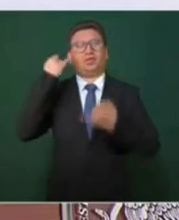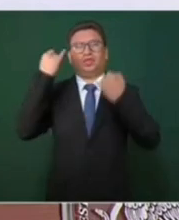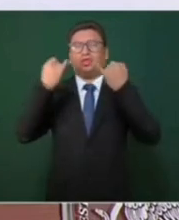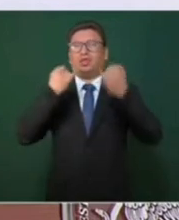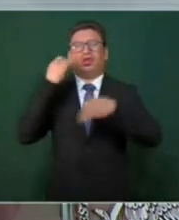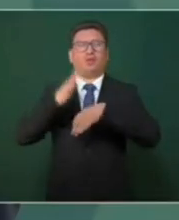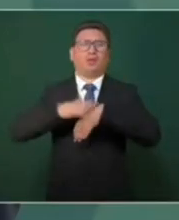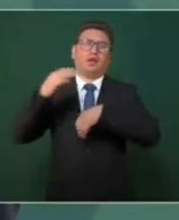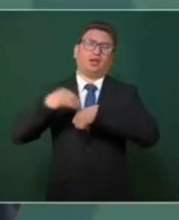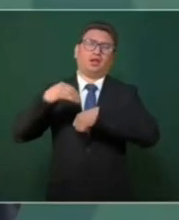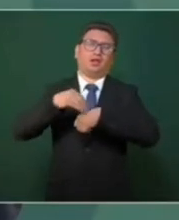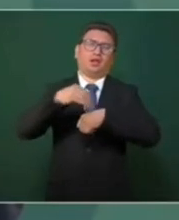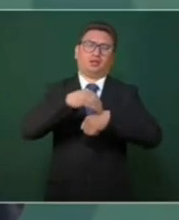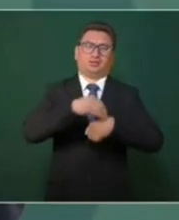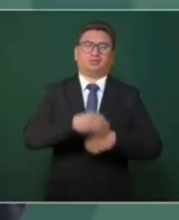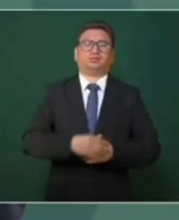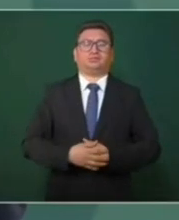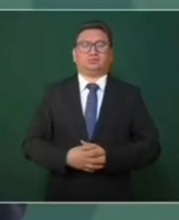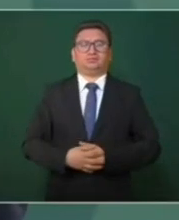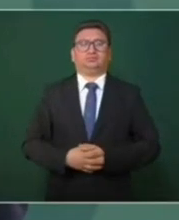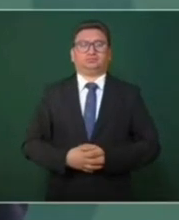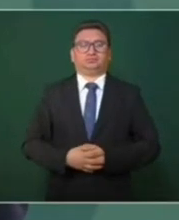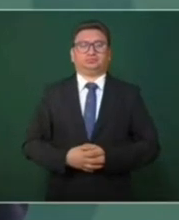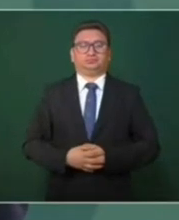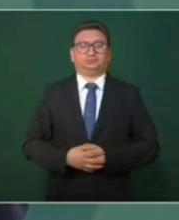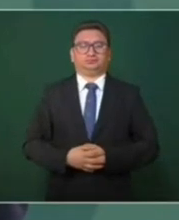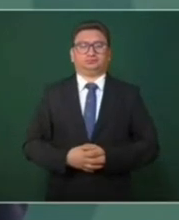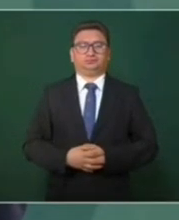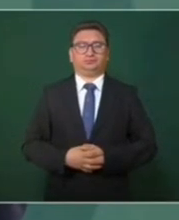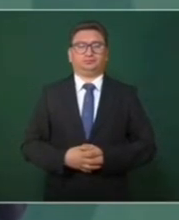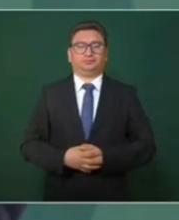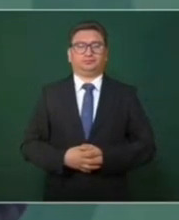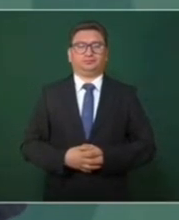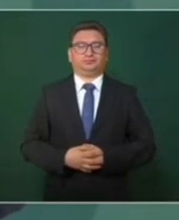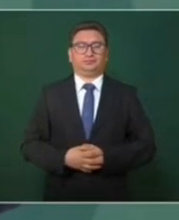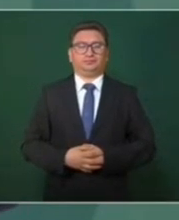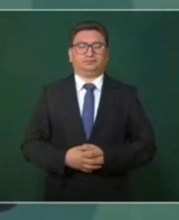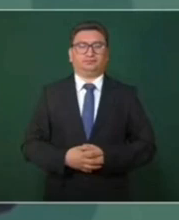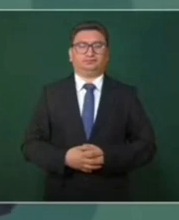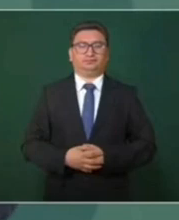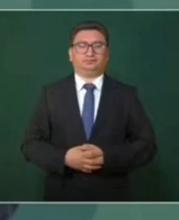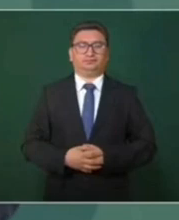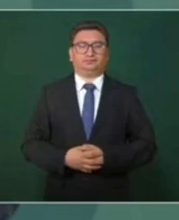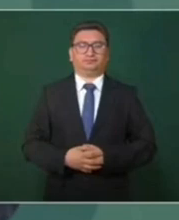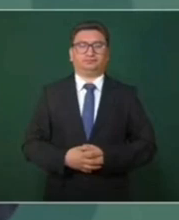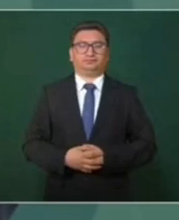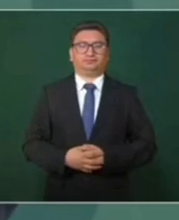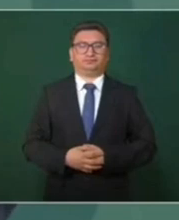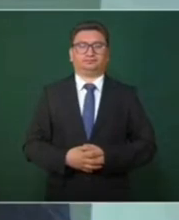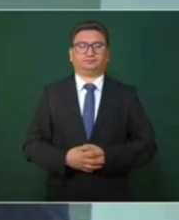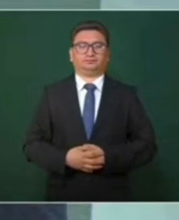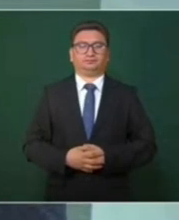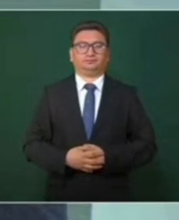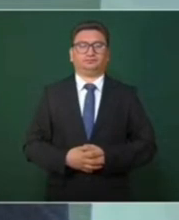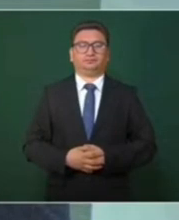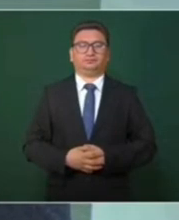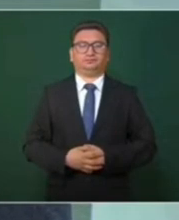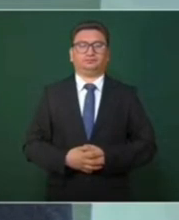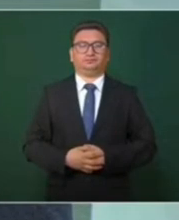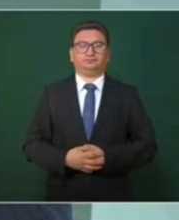y reciben